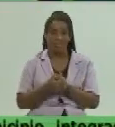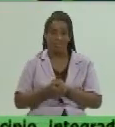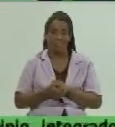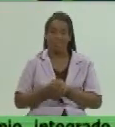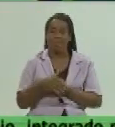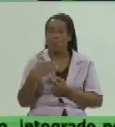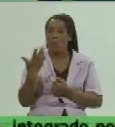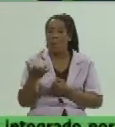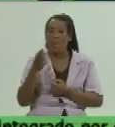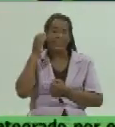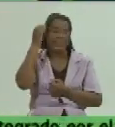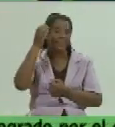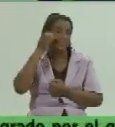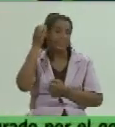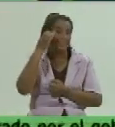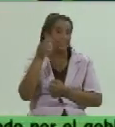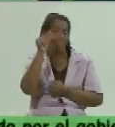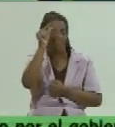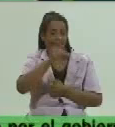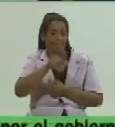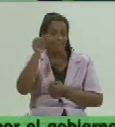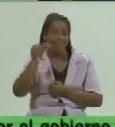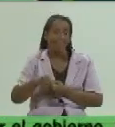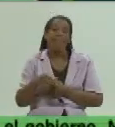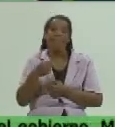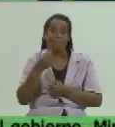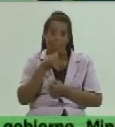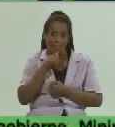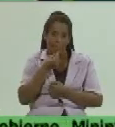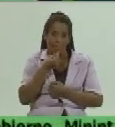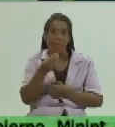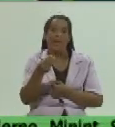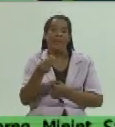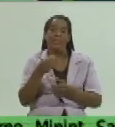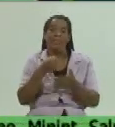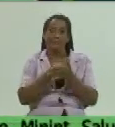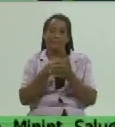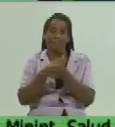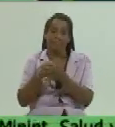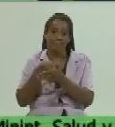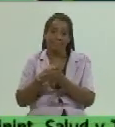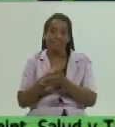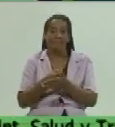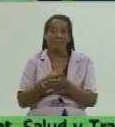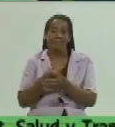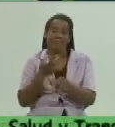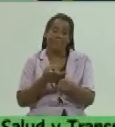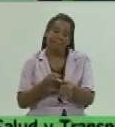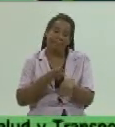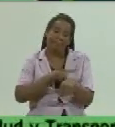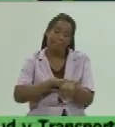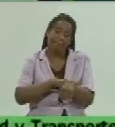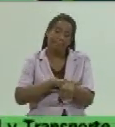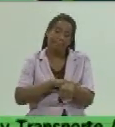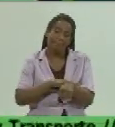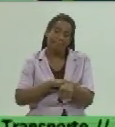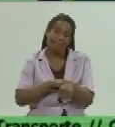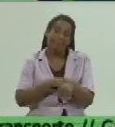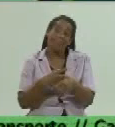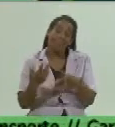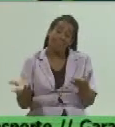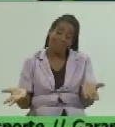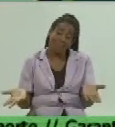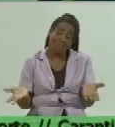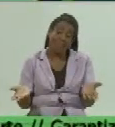los criterios de la población que nos dé la medida también para poder actuar preventivamente y bueno donde exista la contravención donde